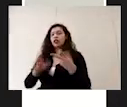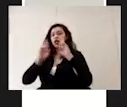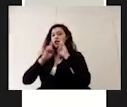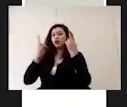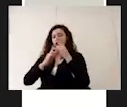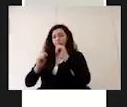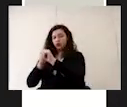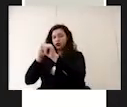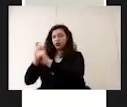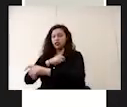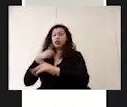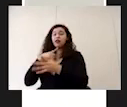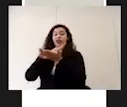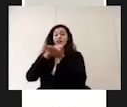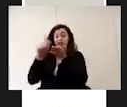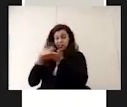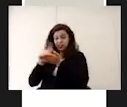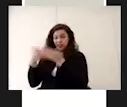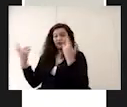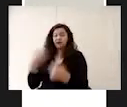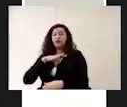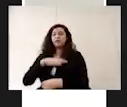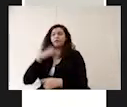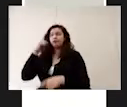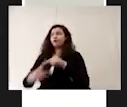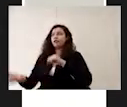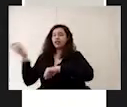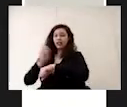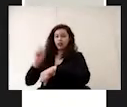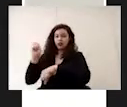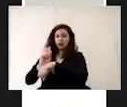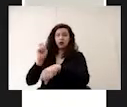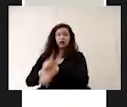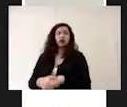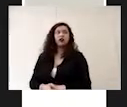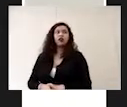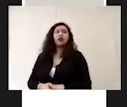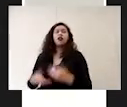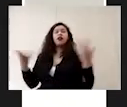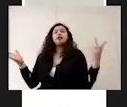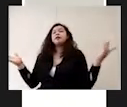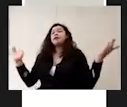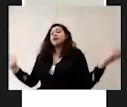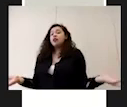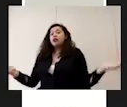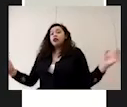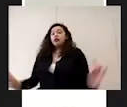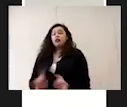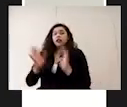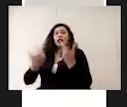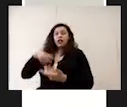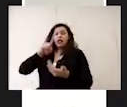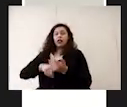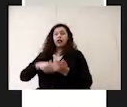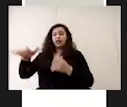transporte deben estar limpias y desinfectadas diariamente en caso de que dentro del campus